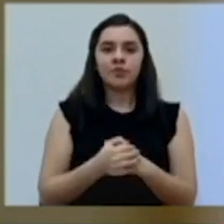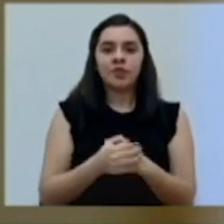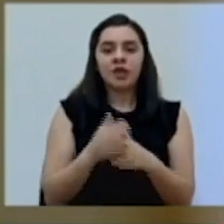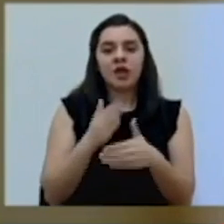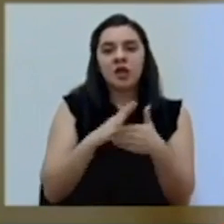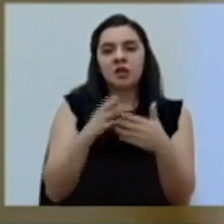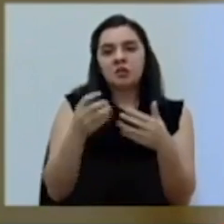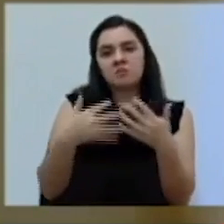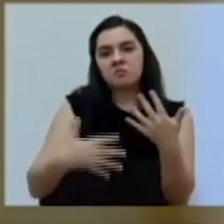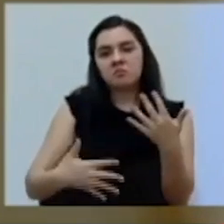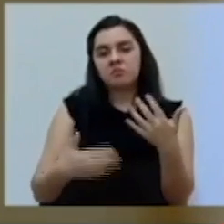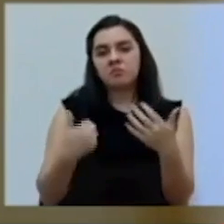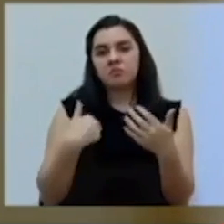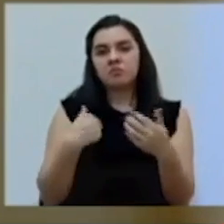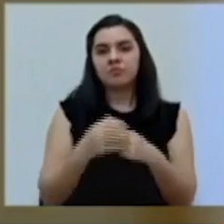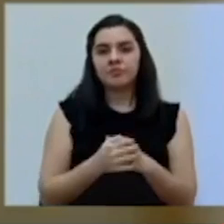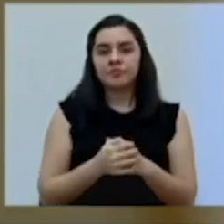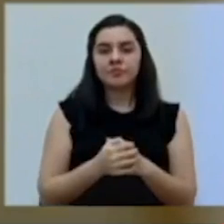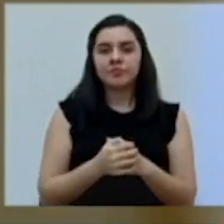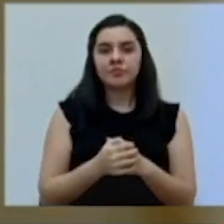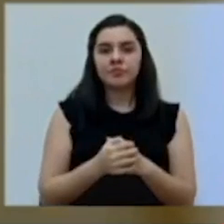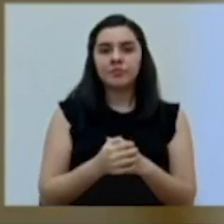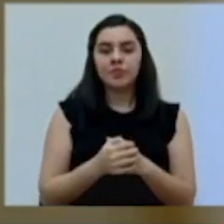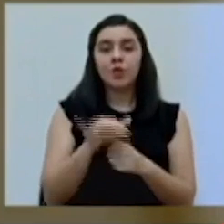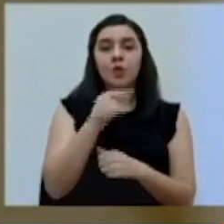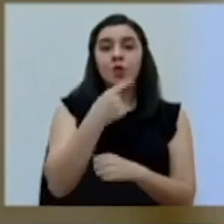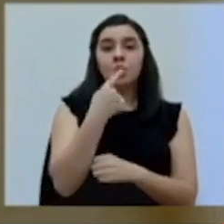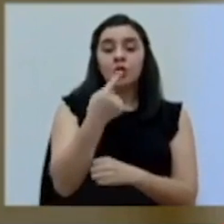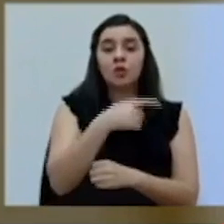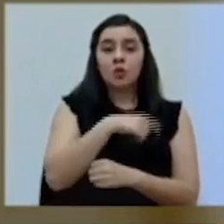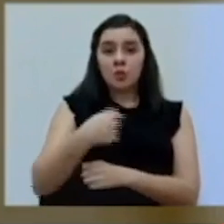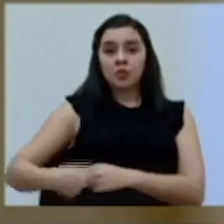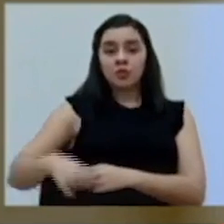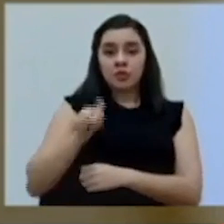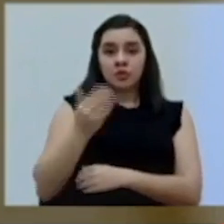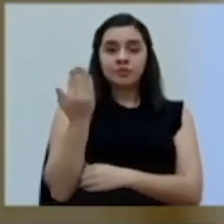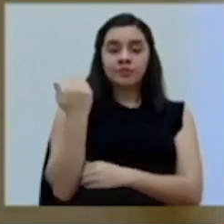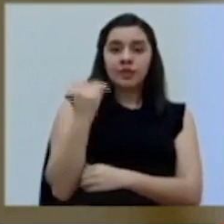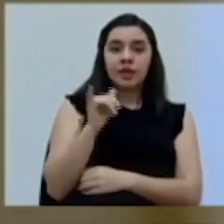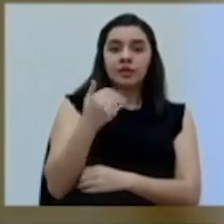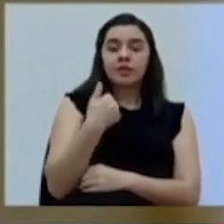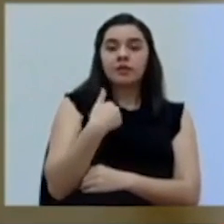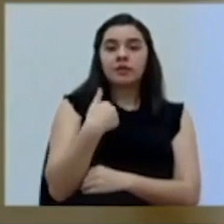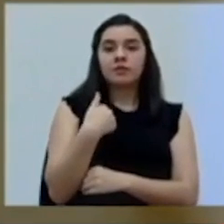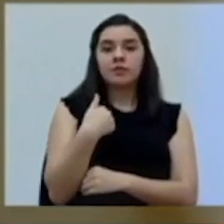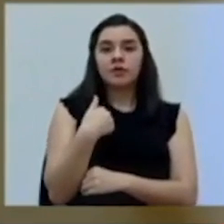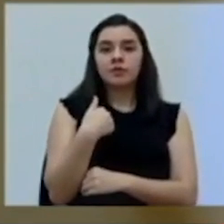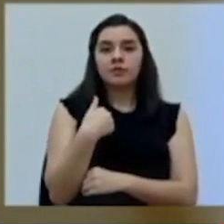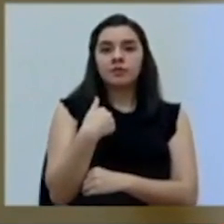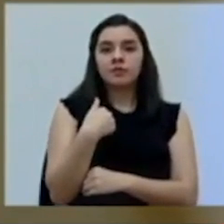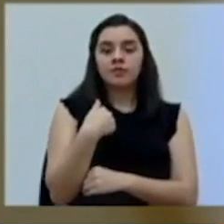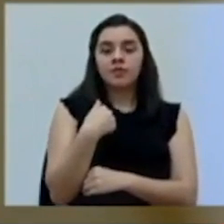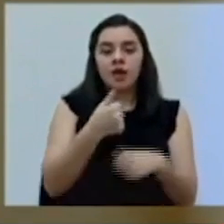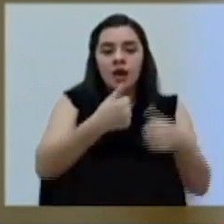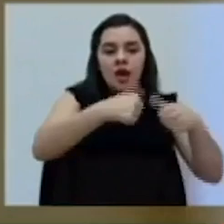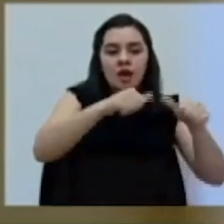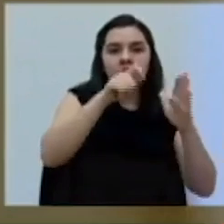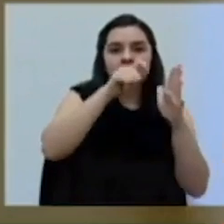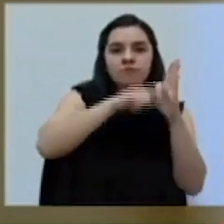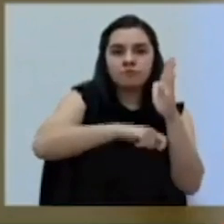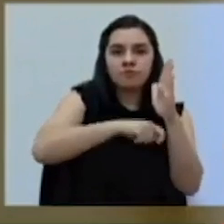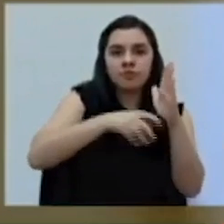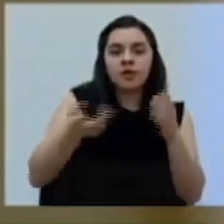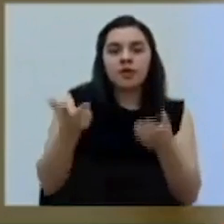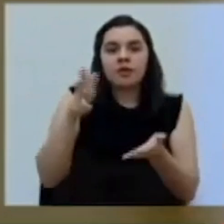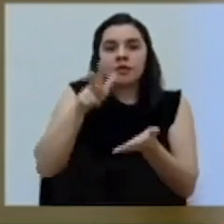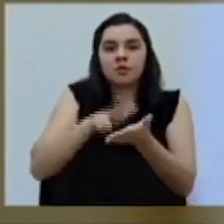aspectos. Como dijo el señor presidente, tenemos también un acuerdo firmado de adhesión al